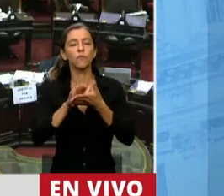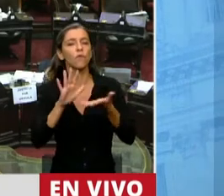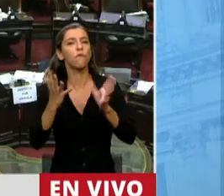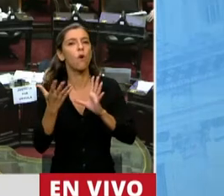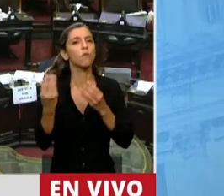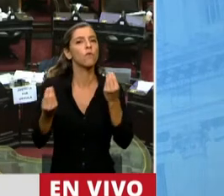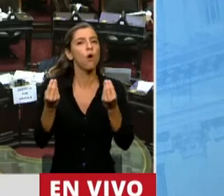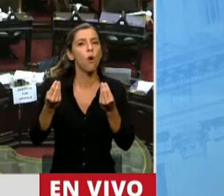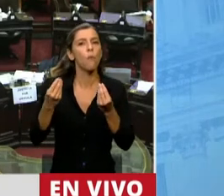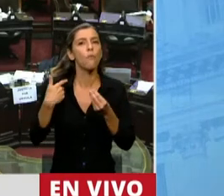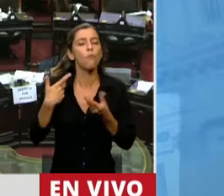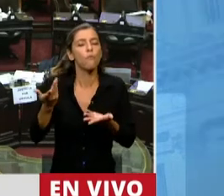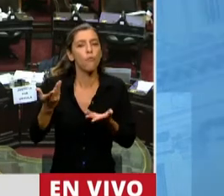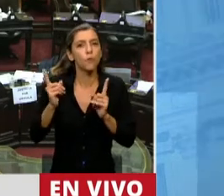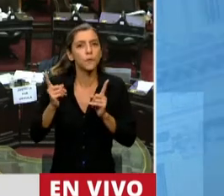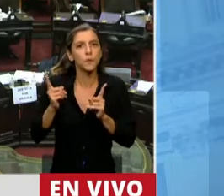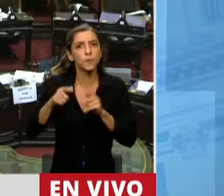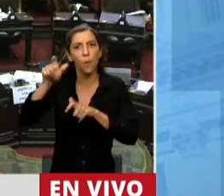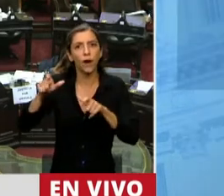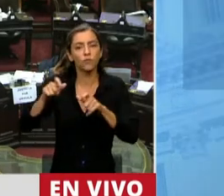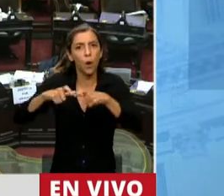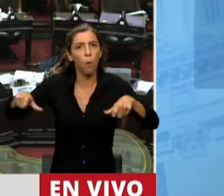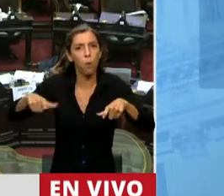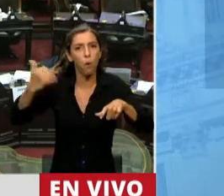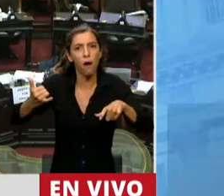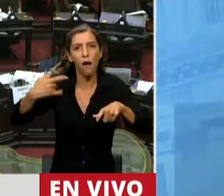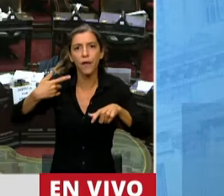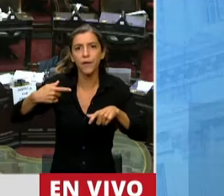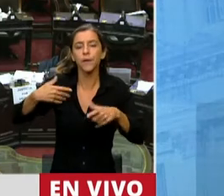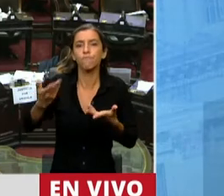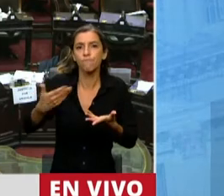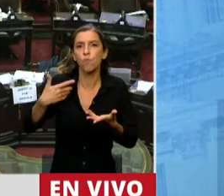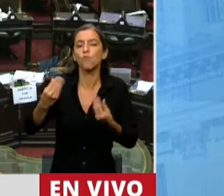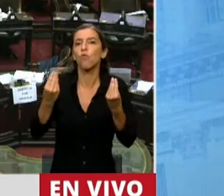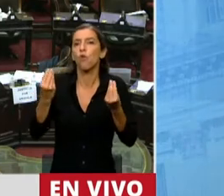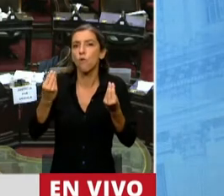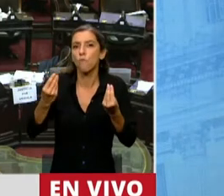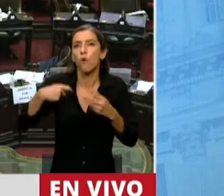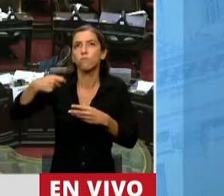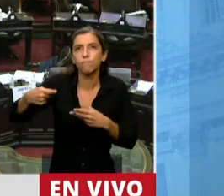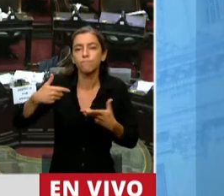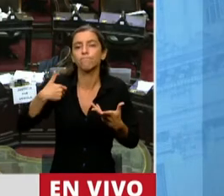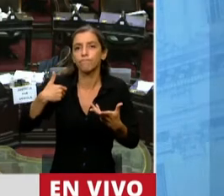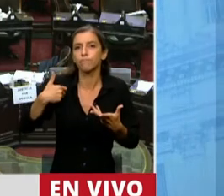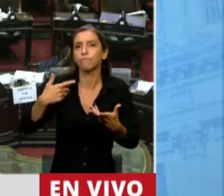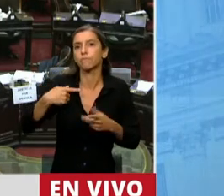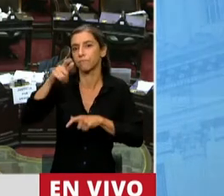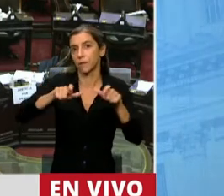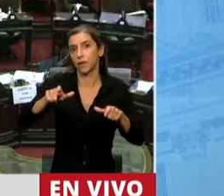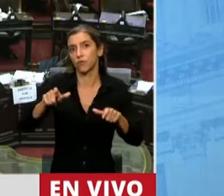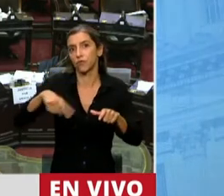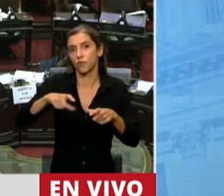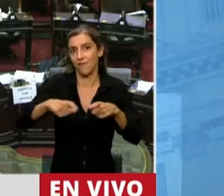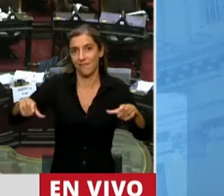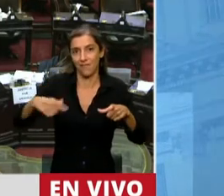de la deuda de los bonistas que tenían sus bonos o tenencias en